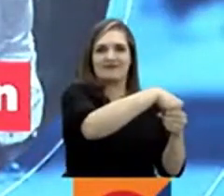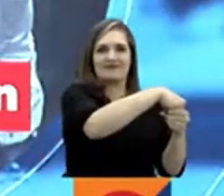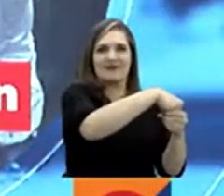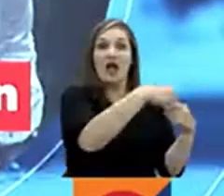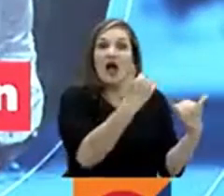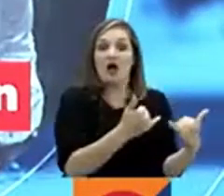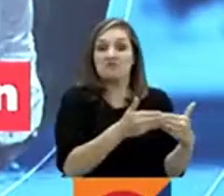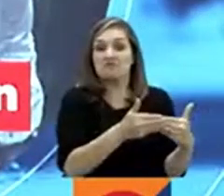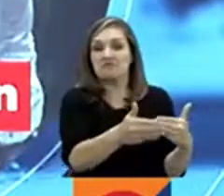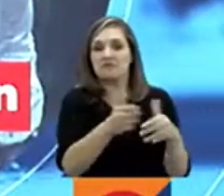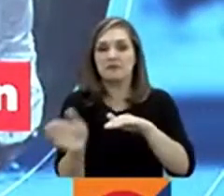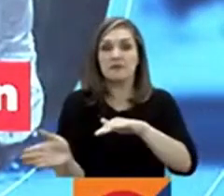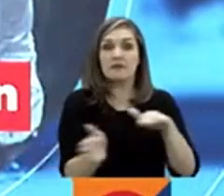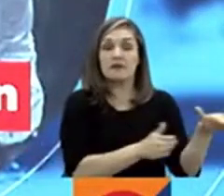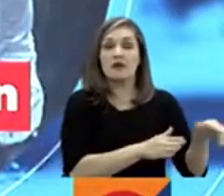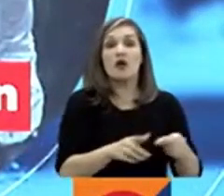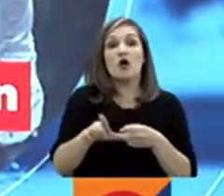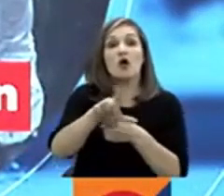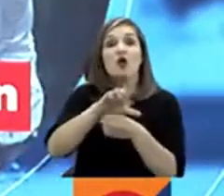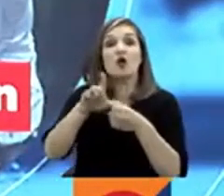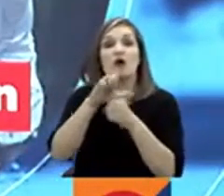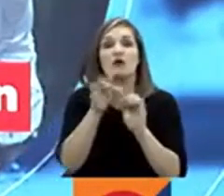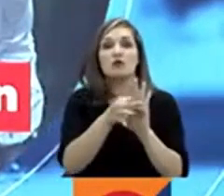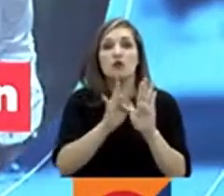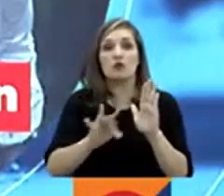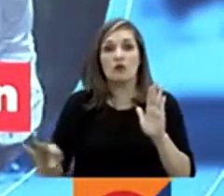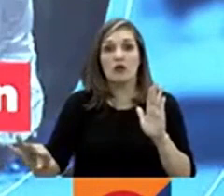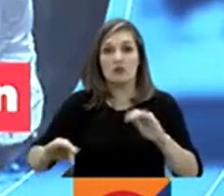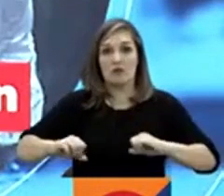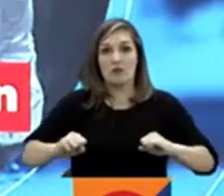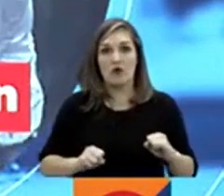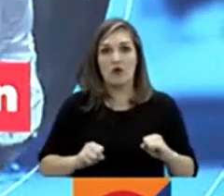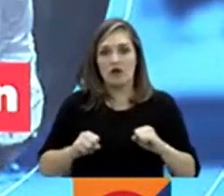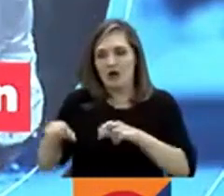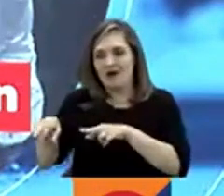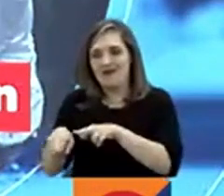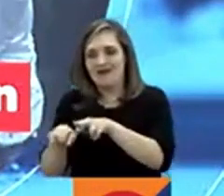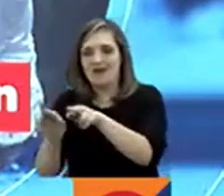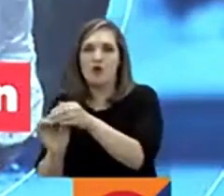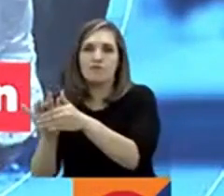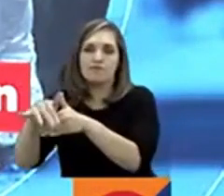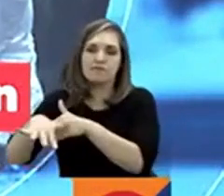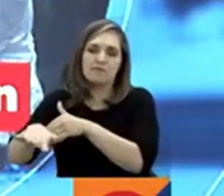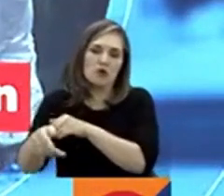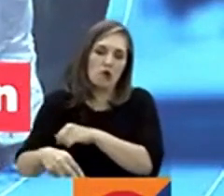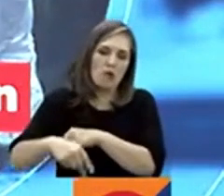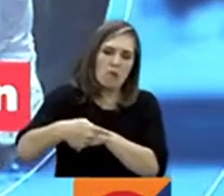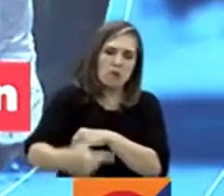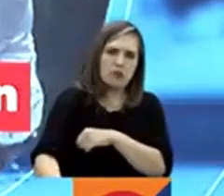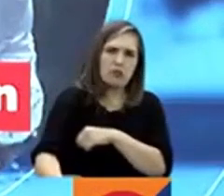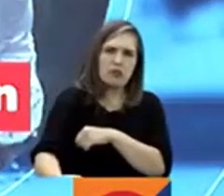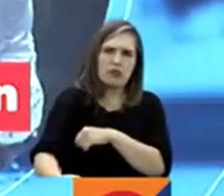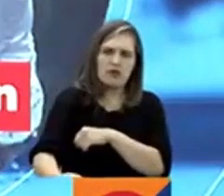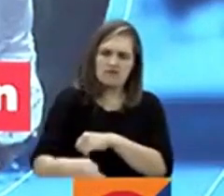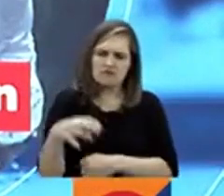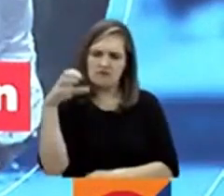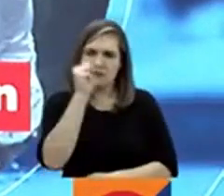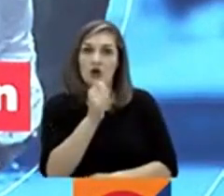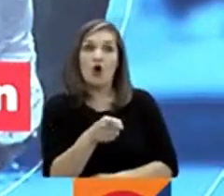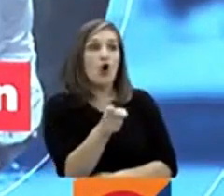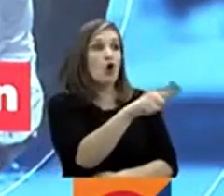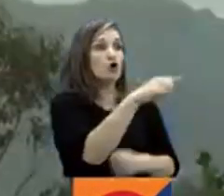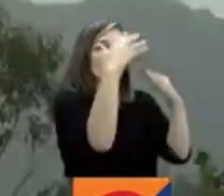envuelto en sábanas en la localidad Tonjuelito, cerca a una quebrada. También una parte humana en zona boscosa de la localidad San